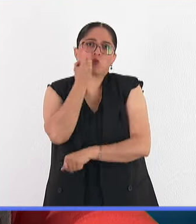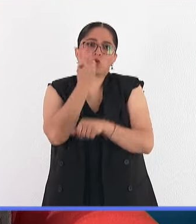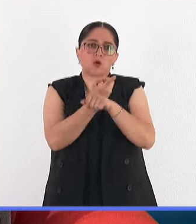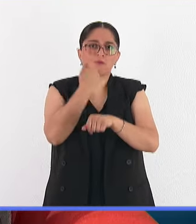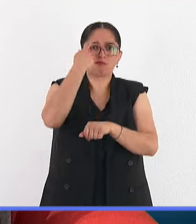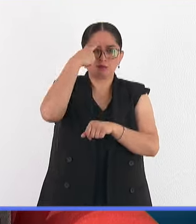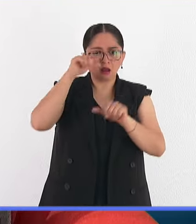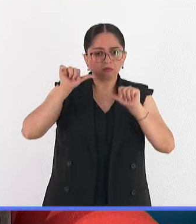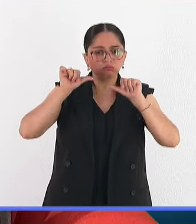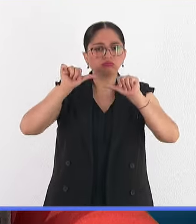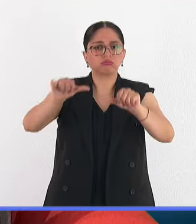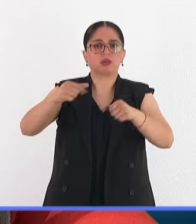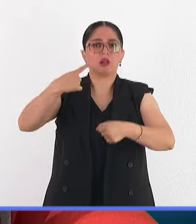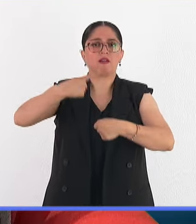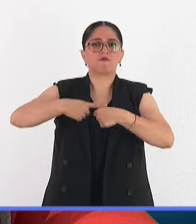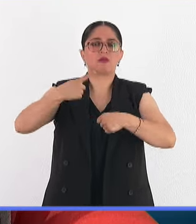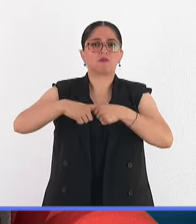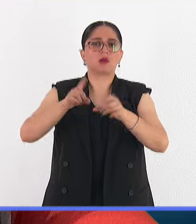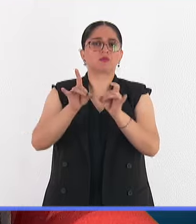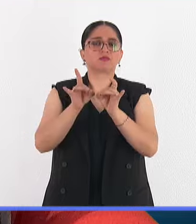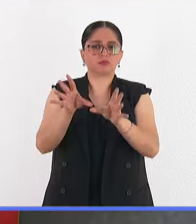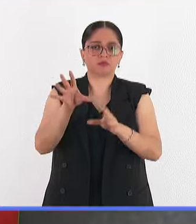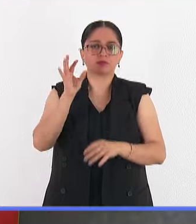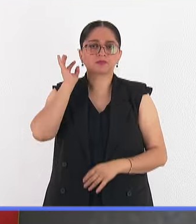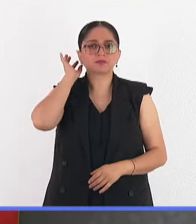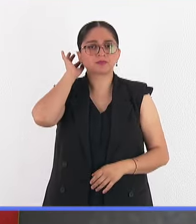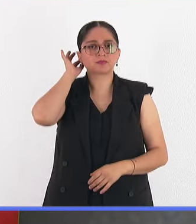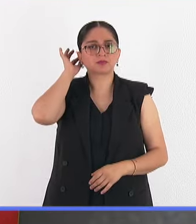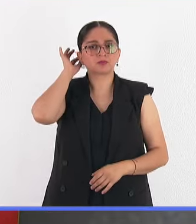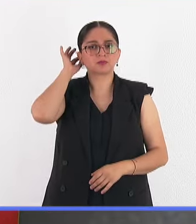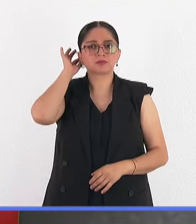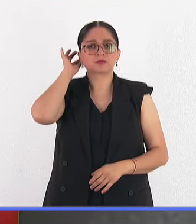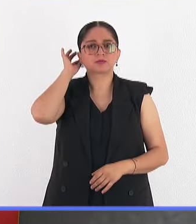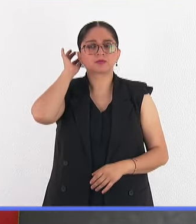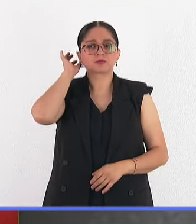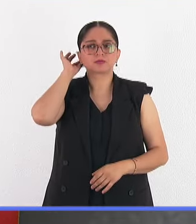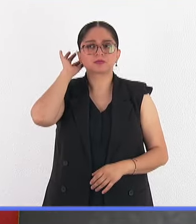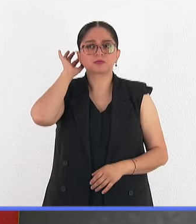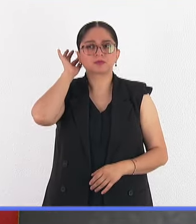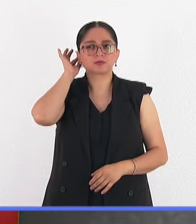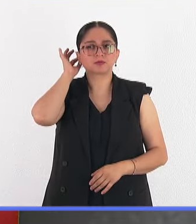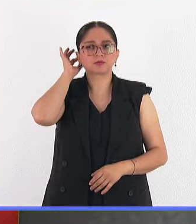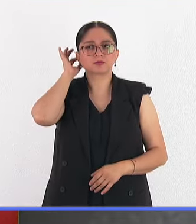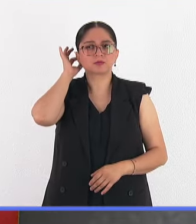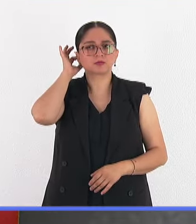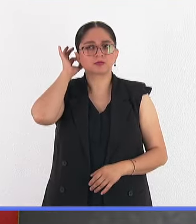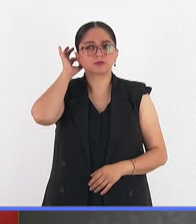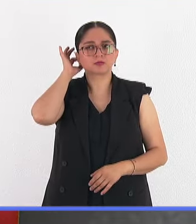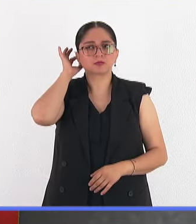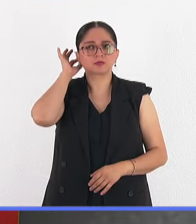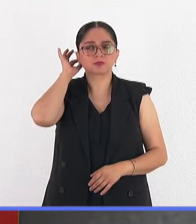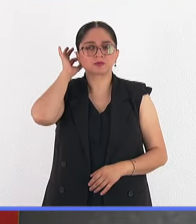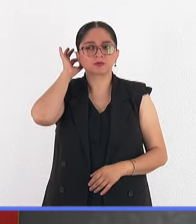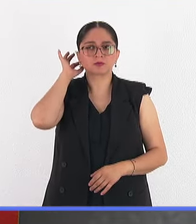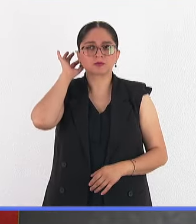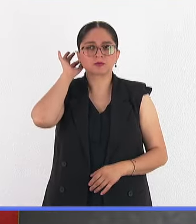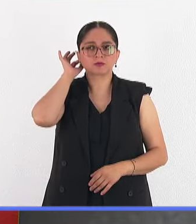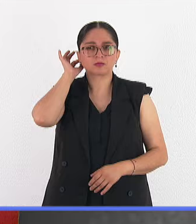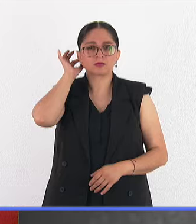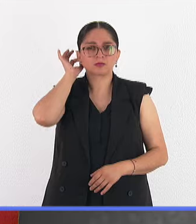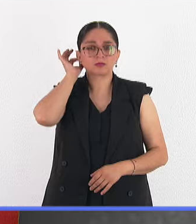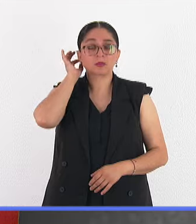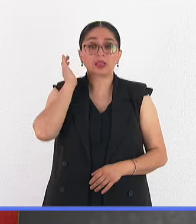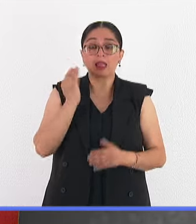enfermedades más delicadas o más severas. Sí, bueno, antes de pasar, si me permites, quisiera hablar un poquito de diagnóstico, porque nosotros en el laboratorio,